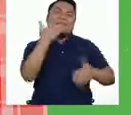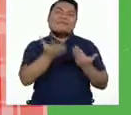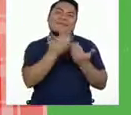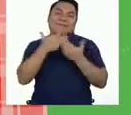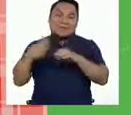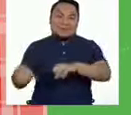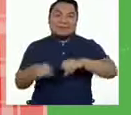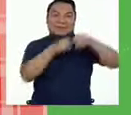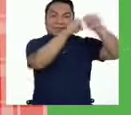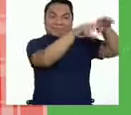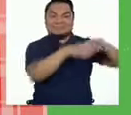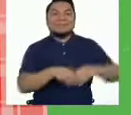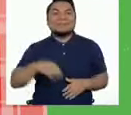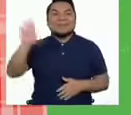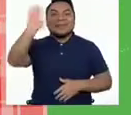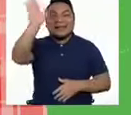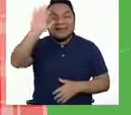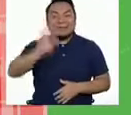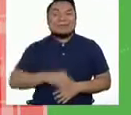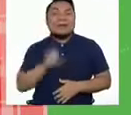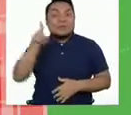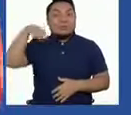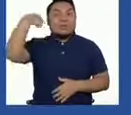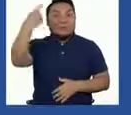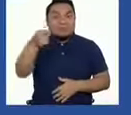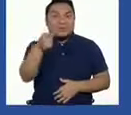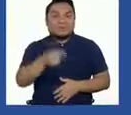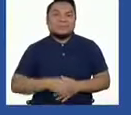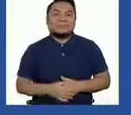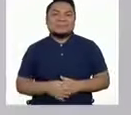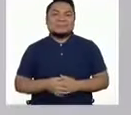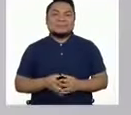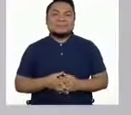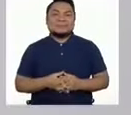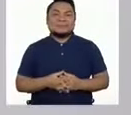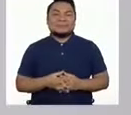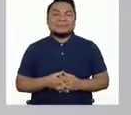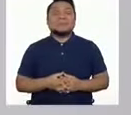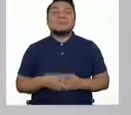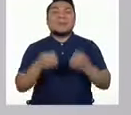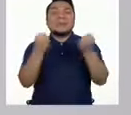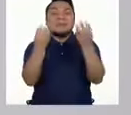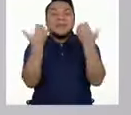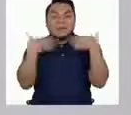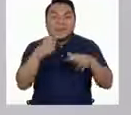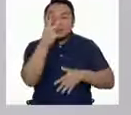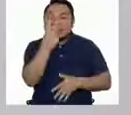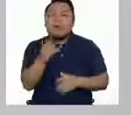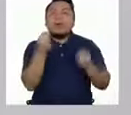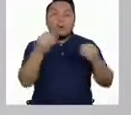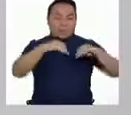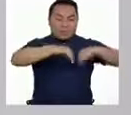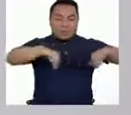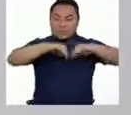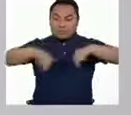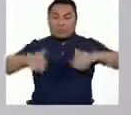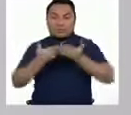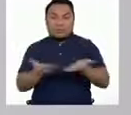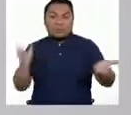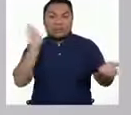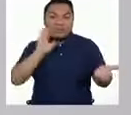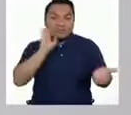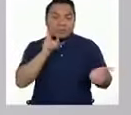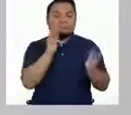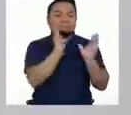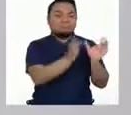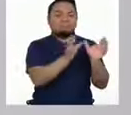facilidad. Adiós, Pedro. Nos vemos pronto. Muy bien, ya hemos visto cómo separar nuestros residuos y